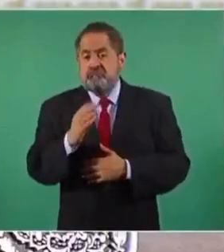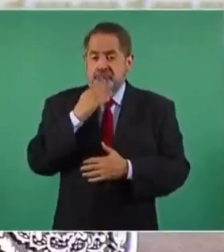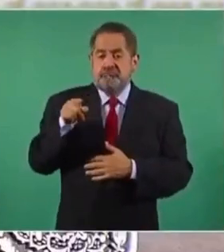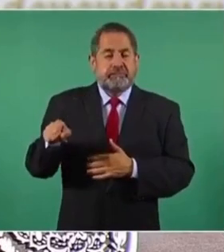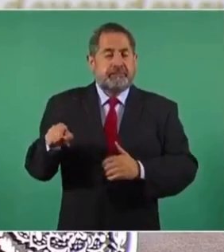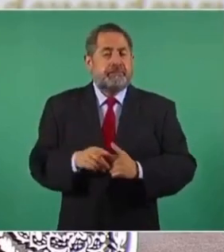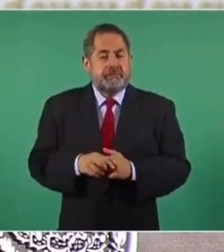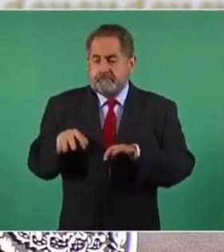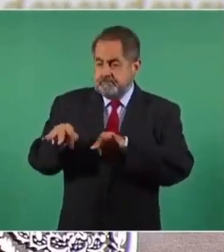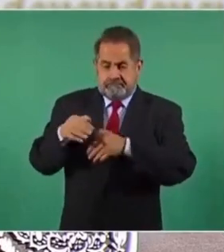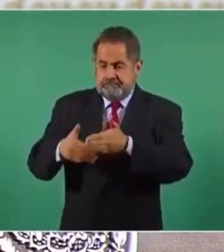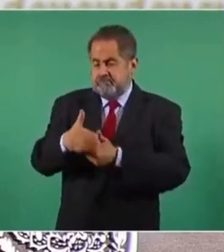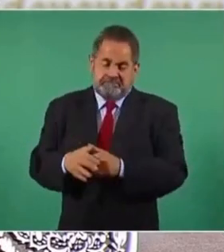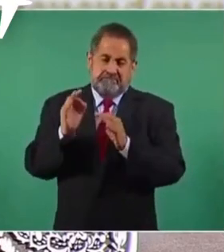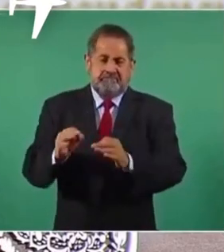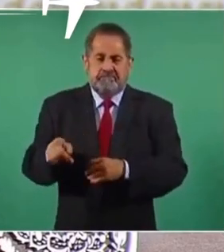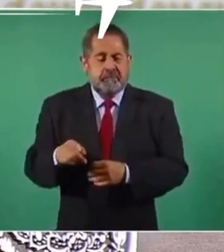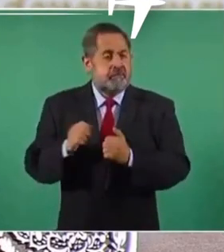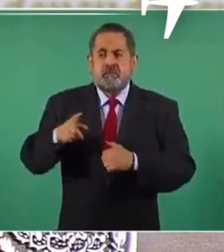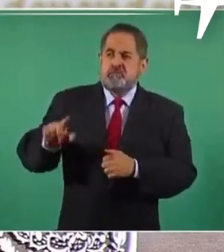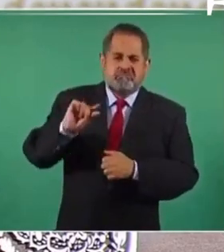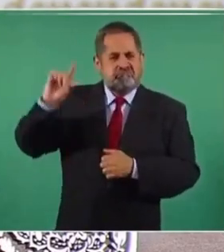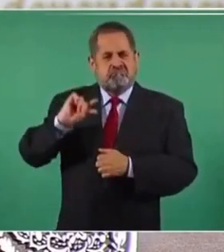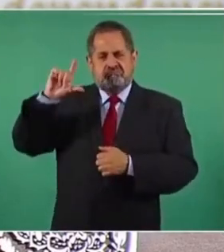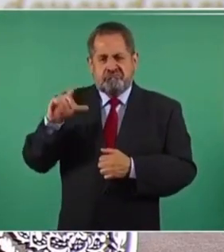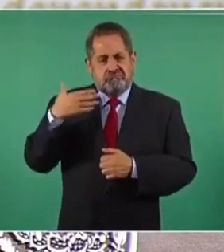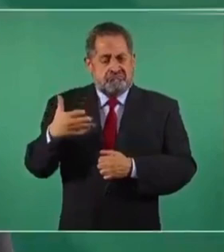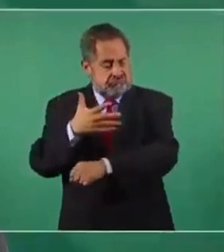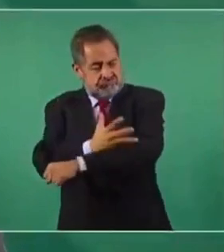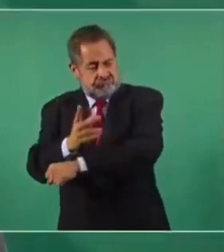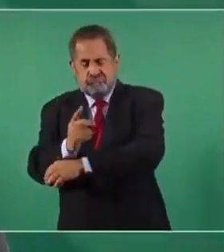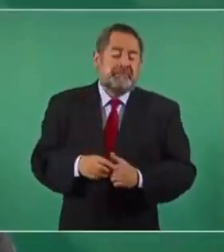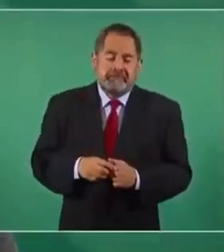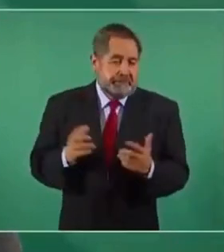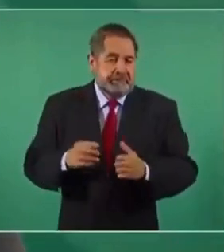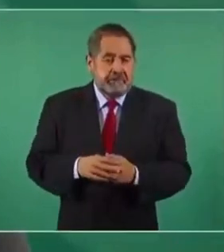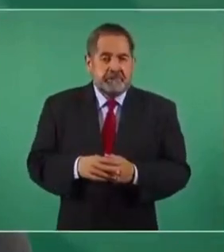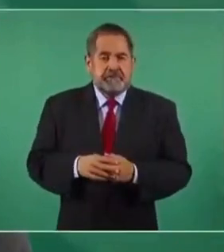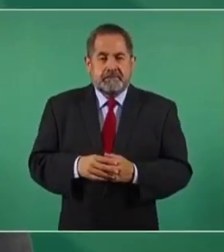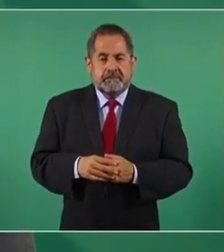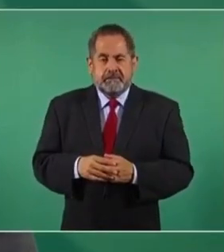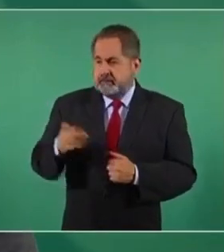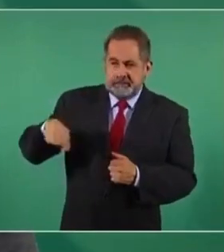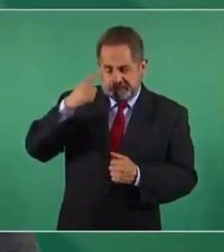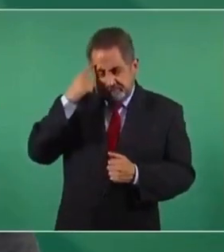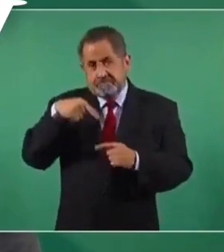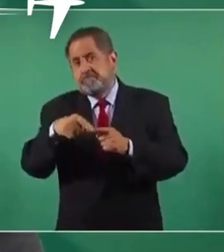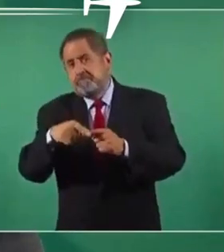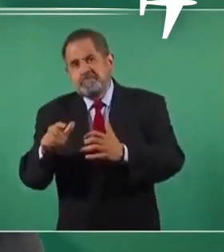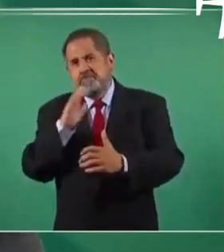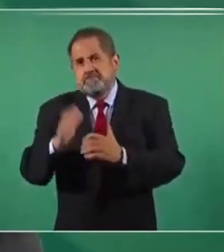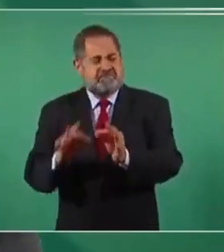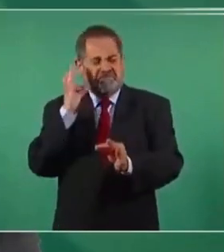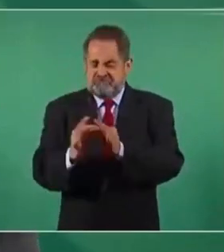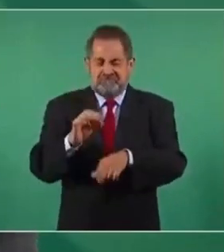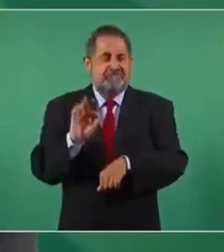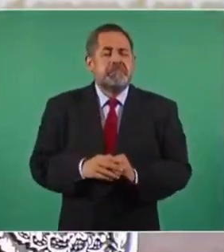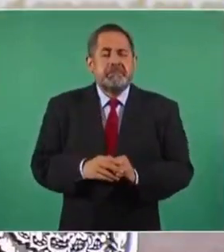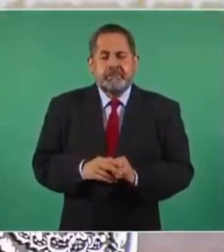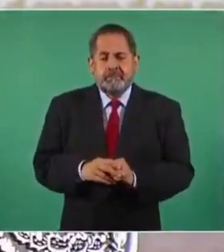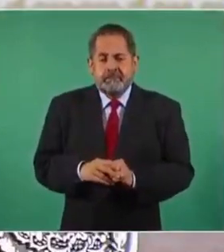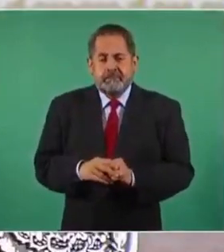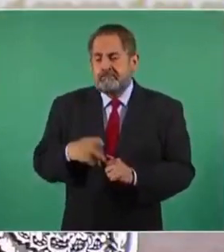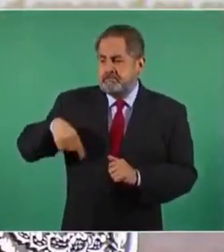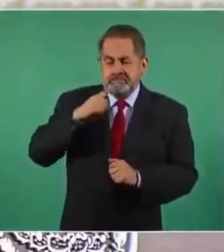trabajando con profesionalismo, con honestidad, que vamos a terminar en tiempo, en forma,